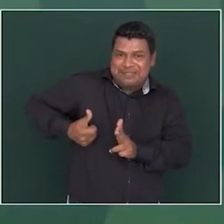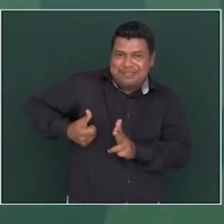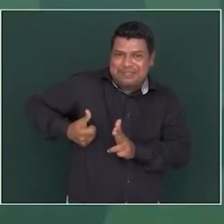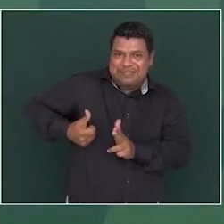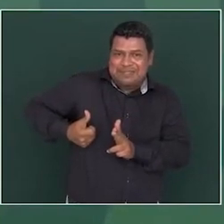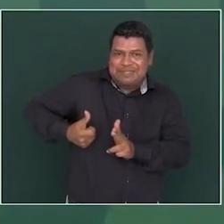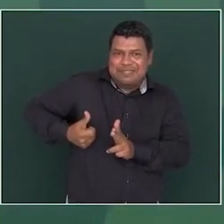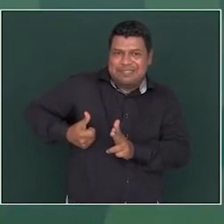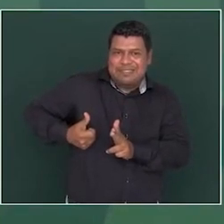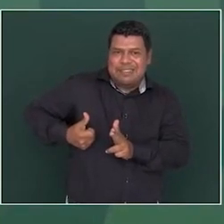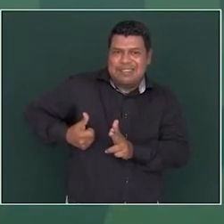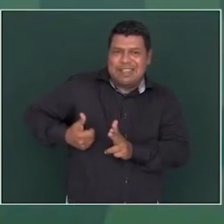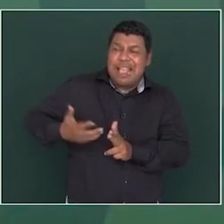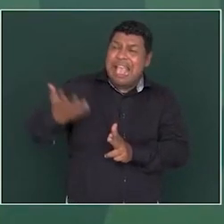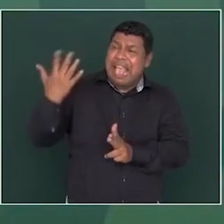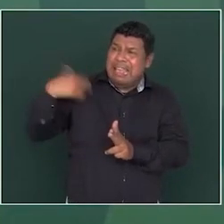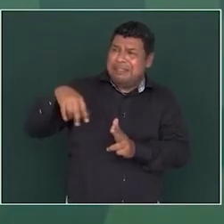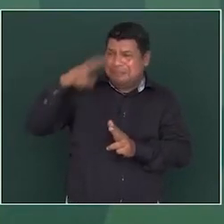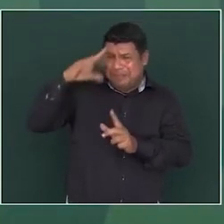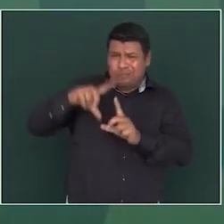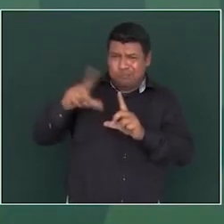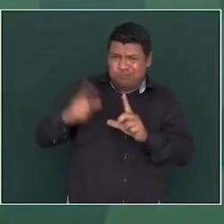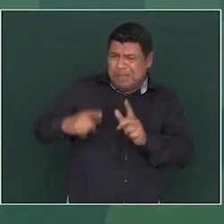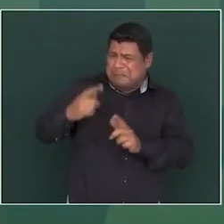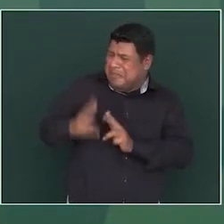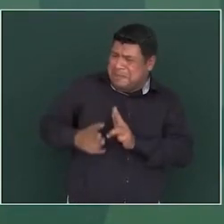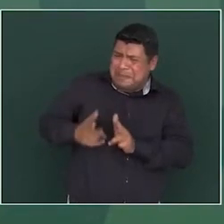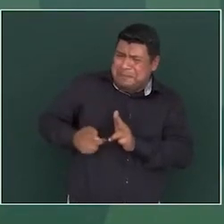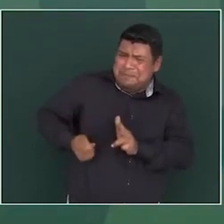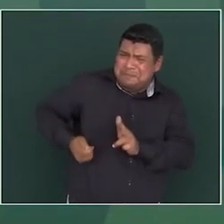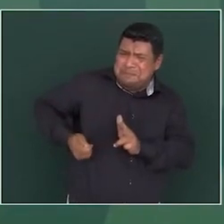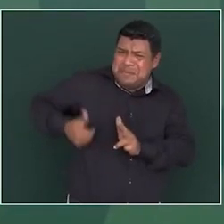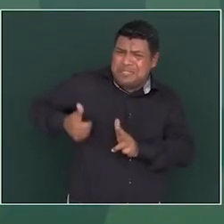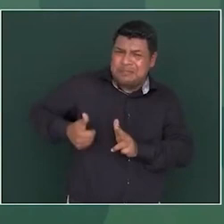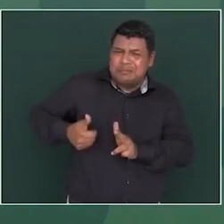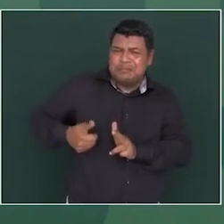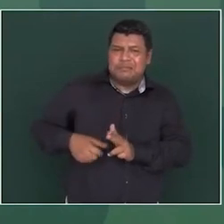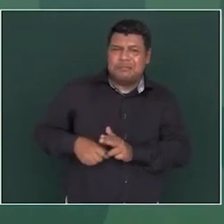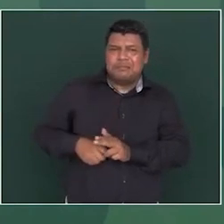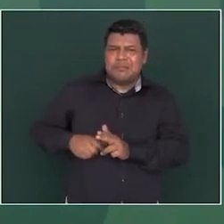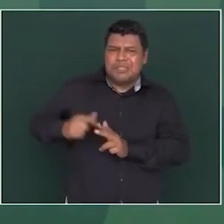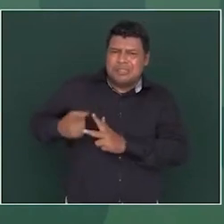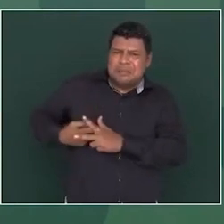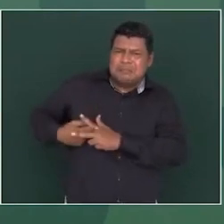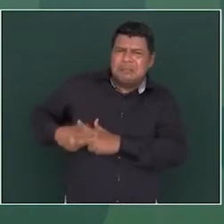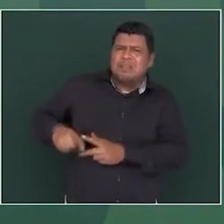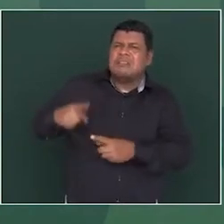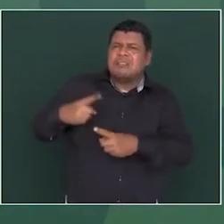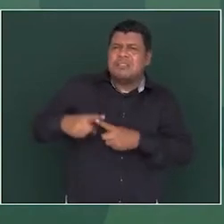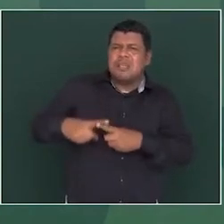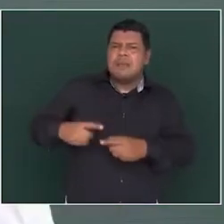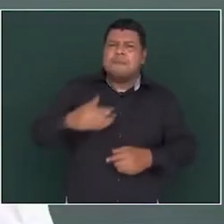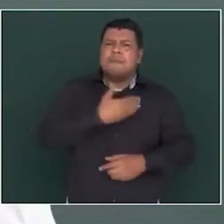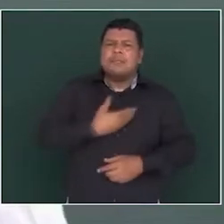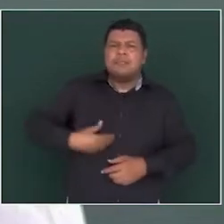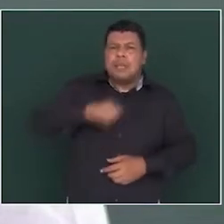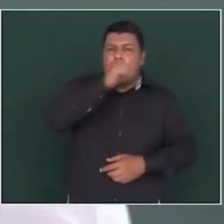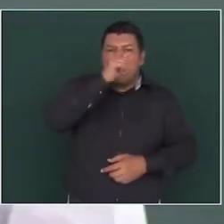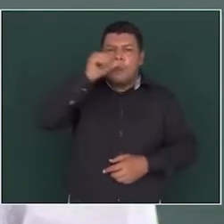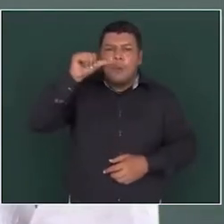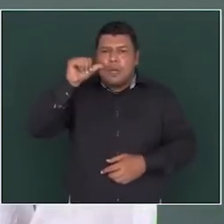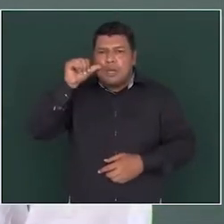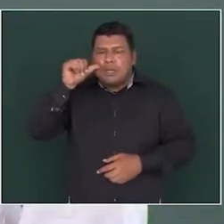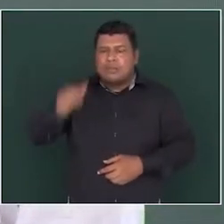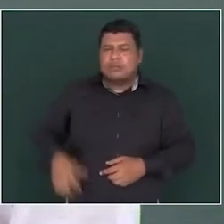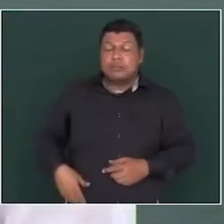que hubo en México el ferrocarril que empezó el presidente Juárez y lo terminó el